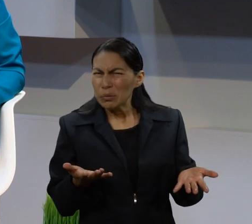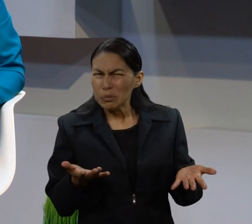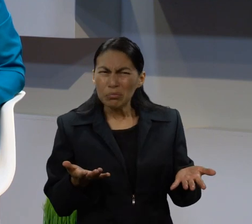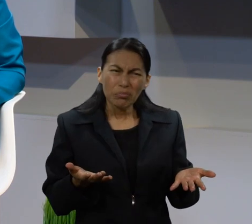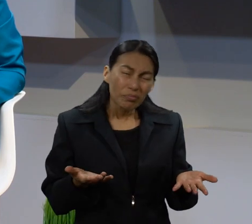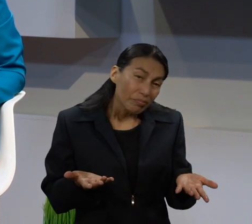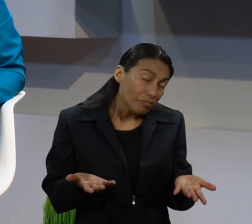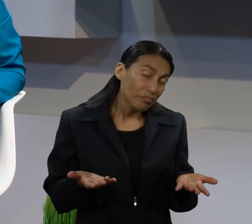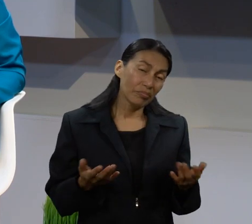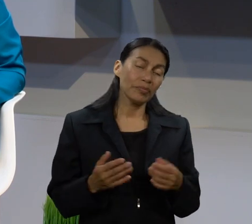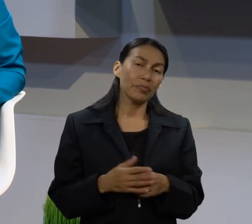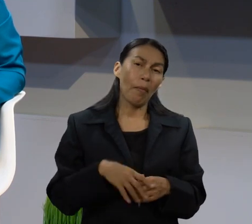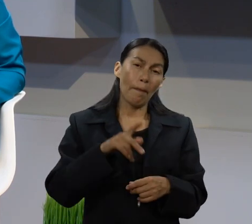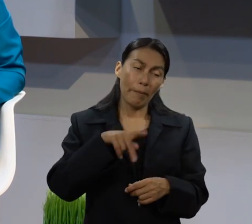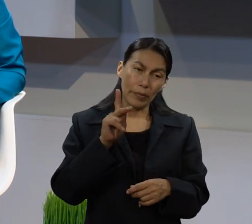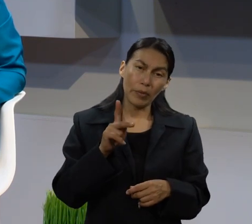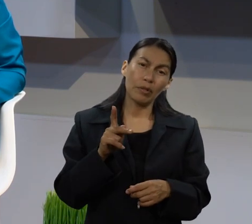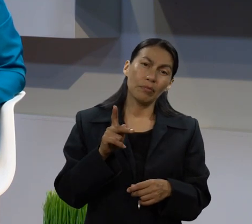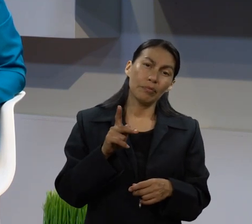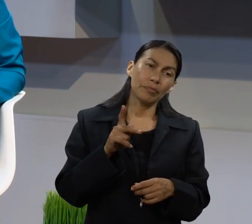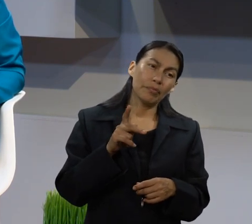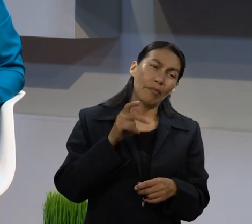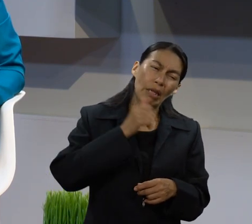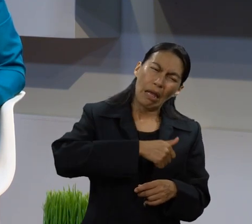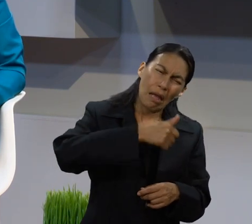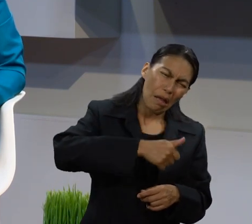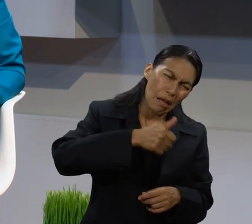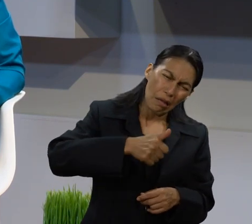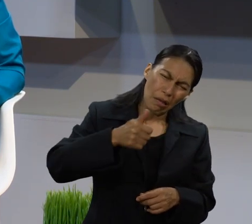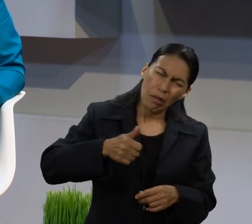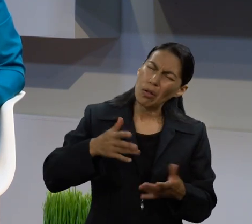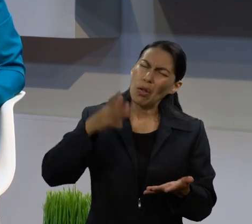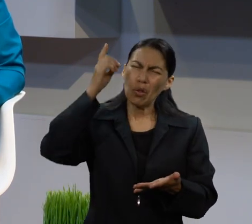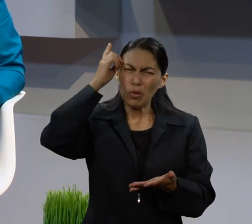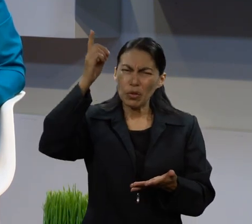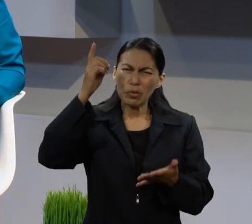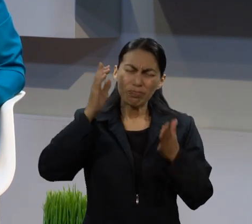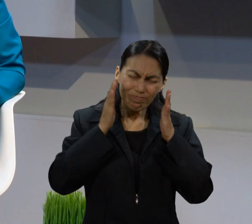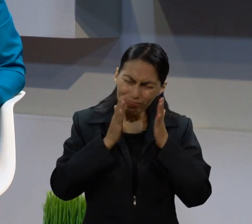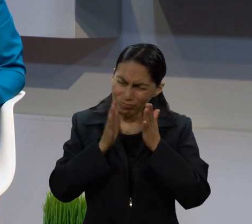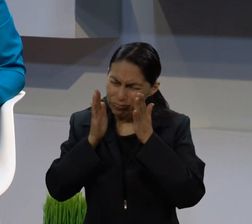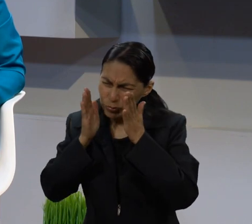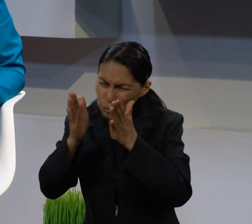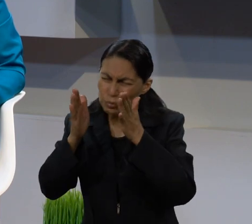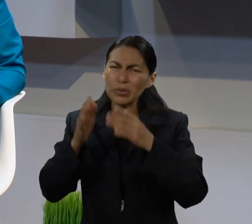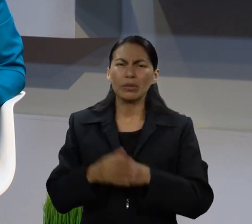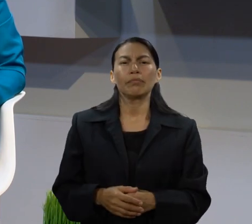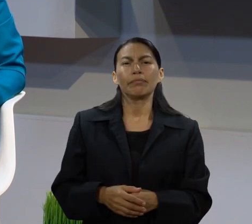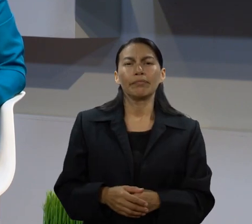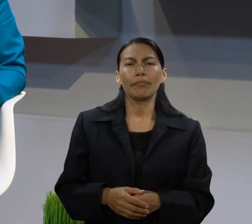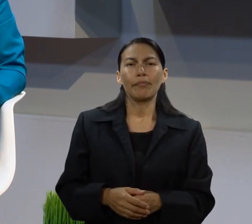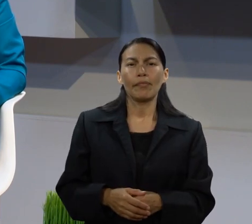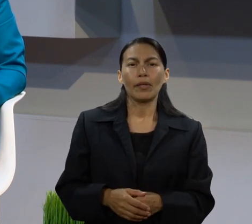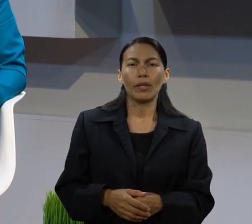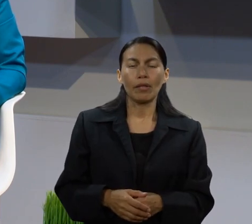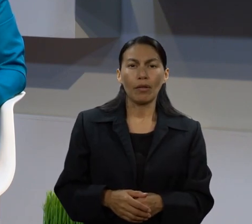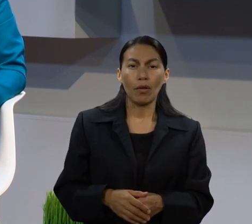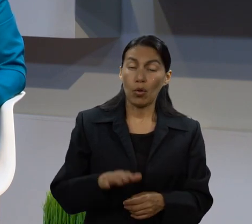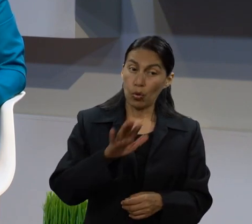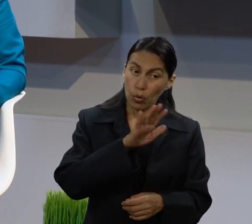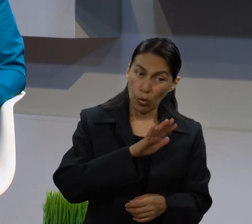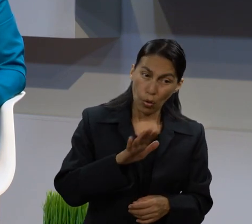o pueden resultarnos extraños, pero en cada uno de ellos Dios tiene un propósito bien definido. Todo